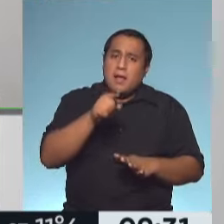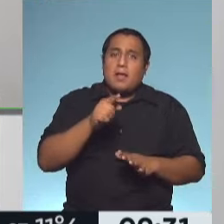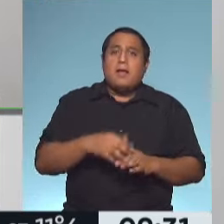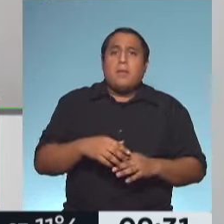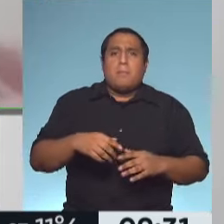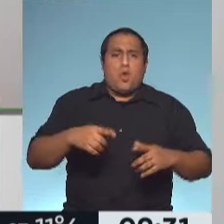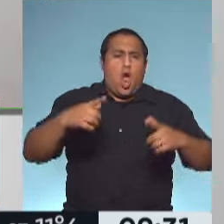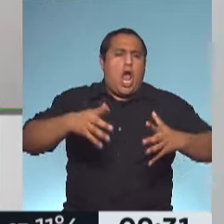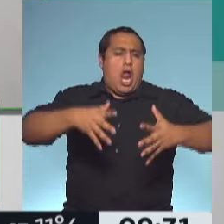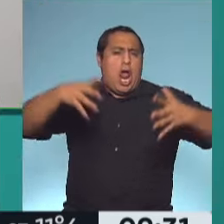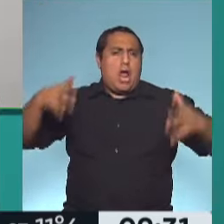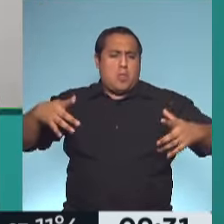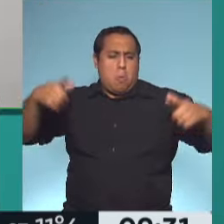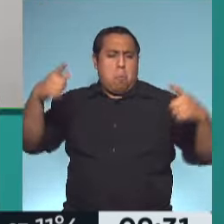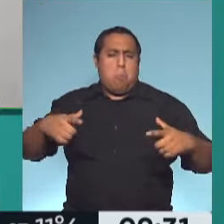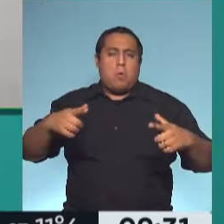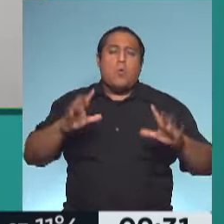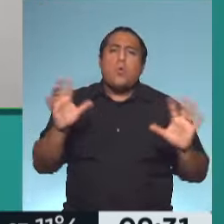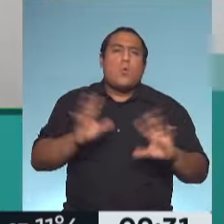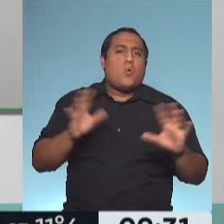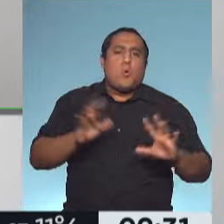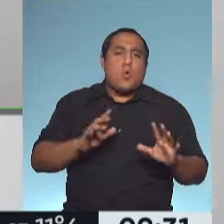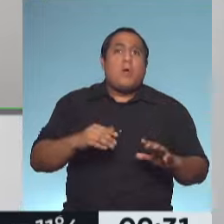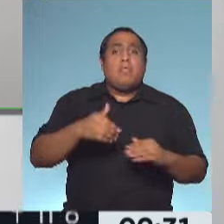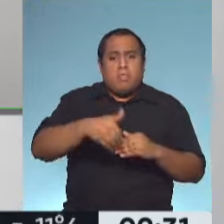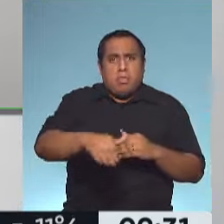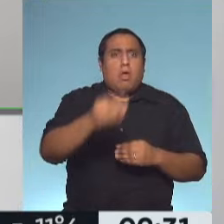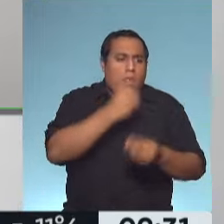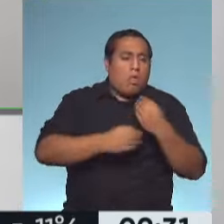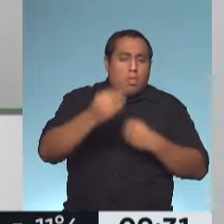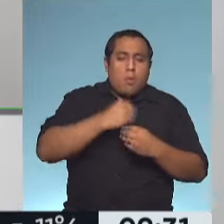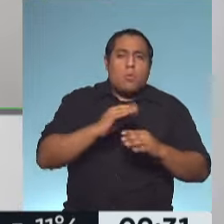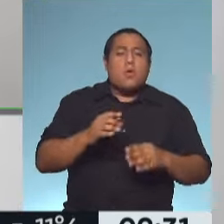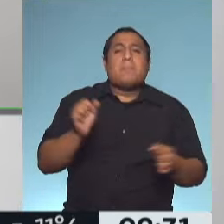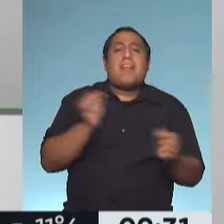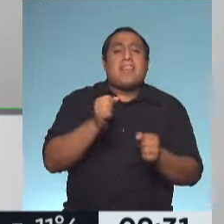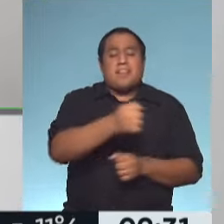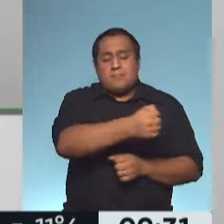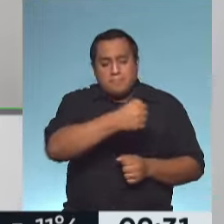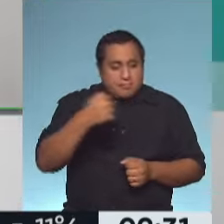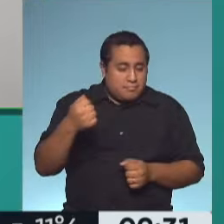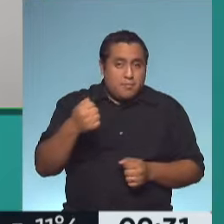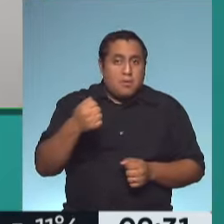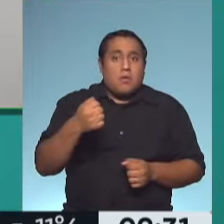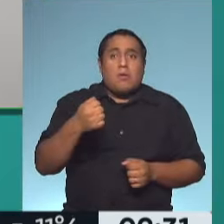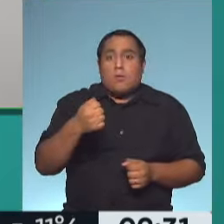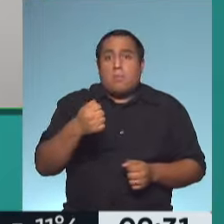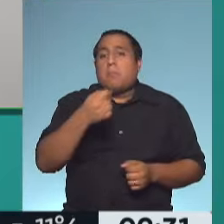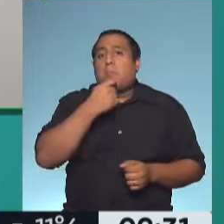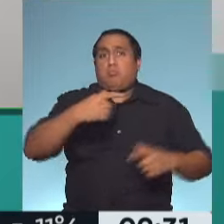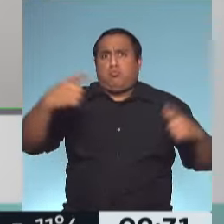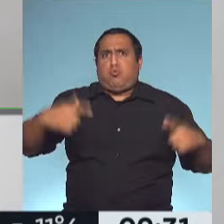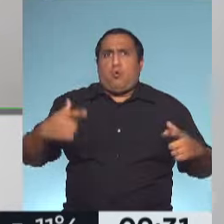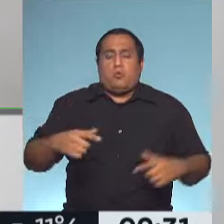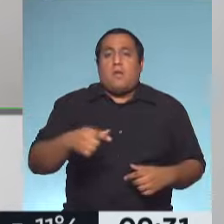hagas en tamaño XL, para que te duren muchos días, y te vas a abrir la heladera, y lo primero que vas a ver es si es eso,